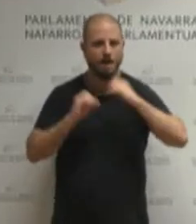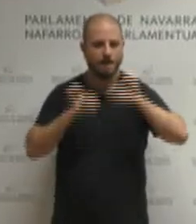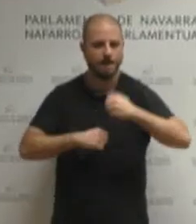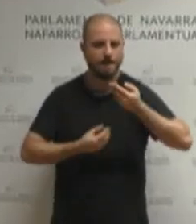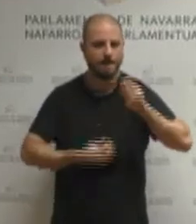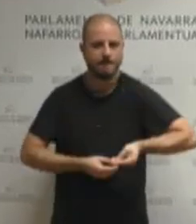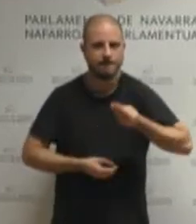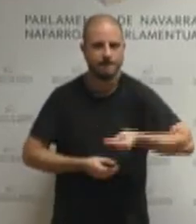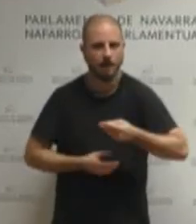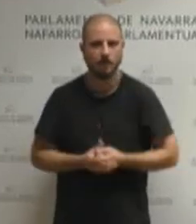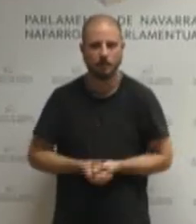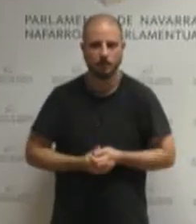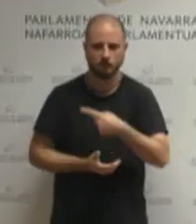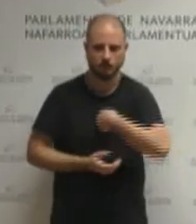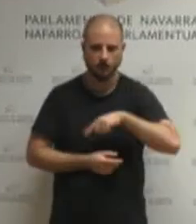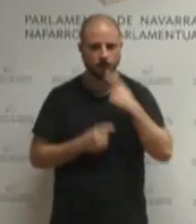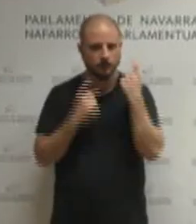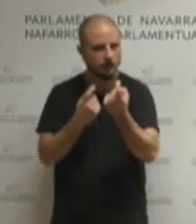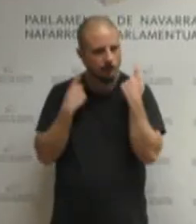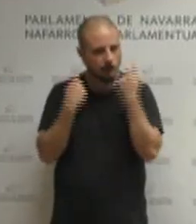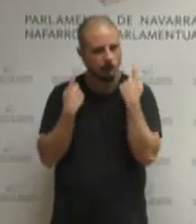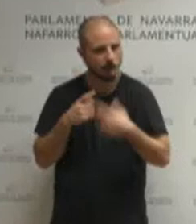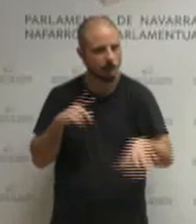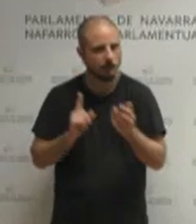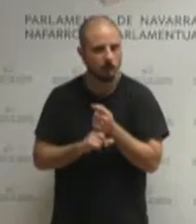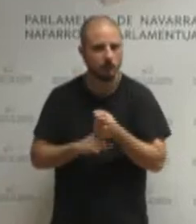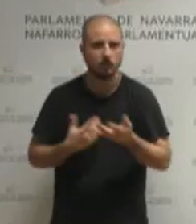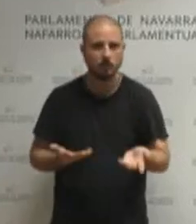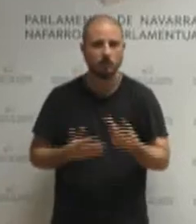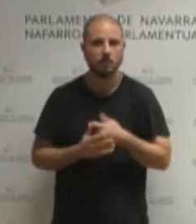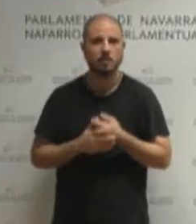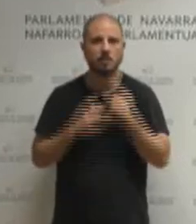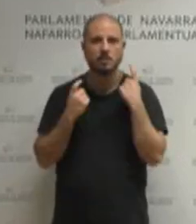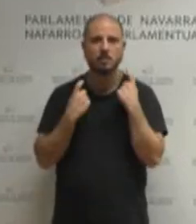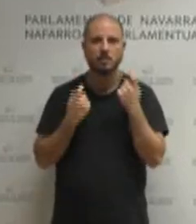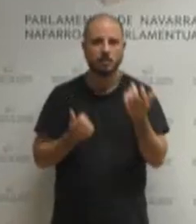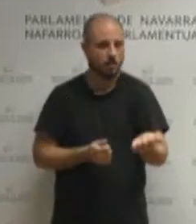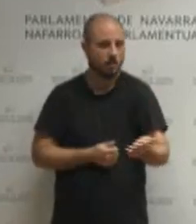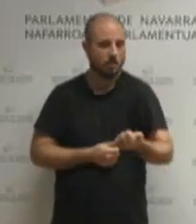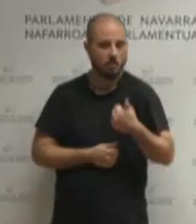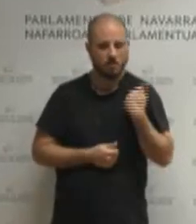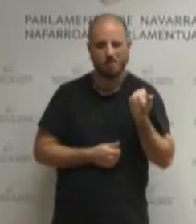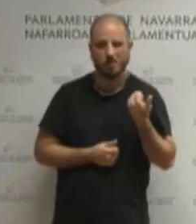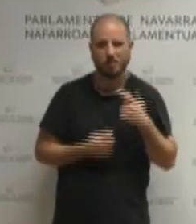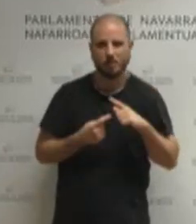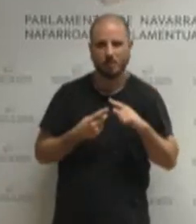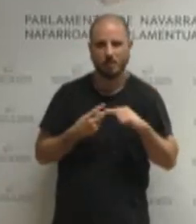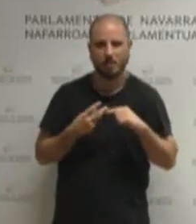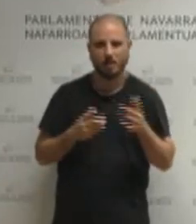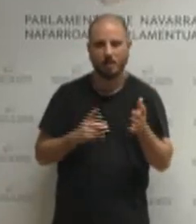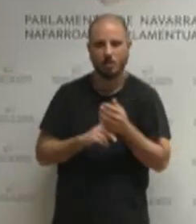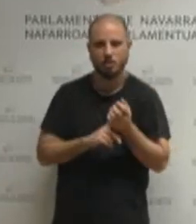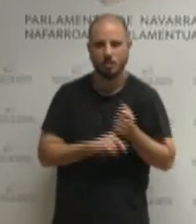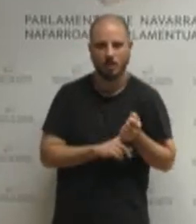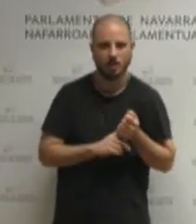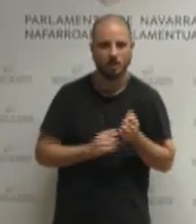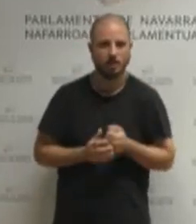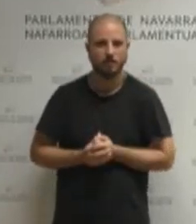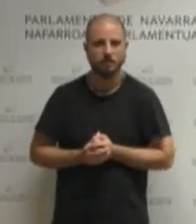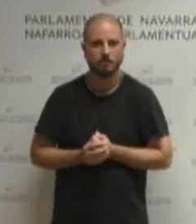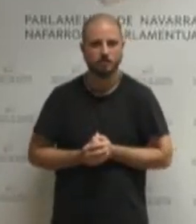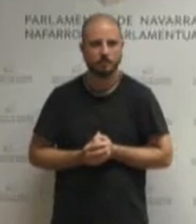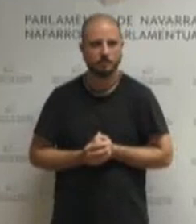zabaltzeko aukera dagoenean edo aukera lehio hoiek mantentzeko gaitasuna eskatzen digutenak